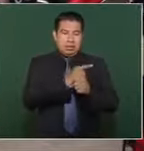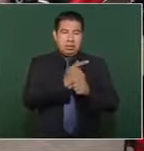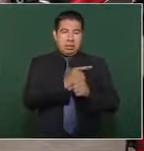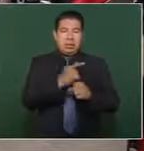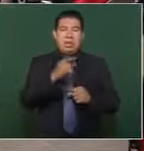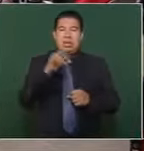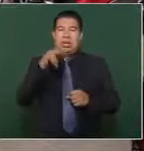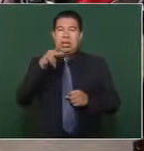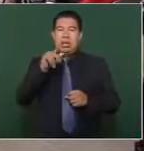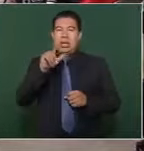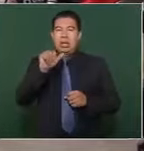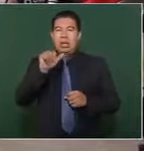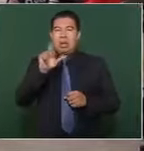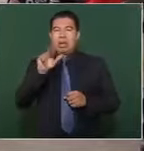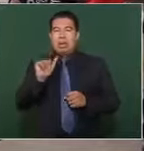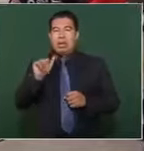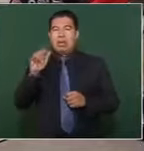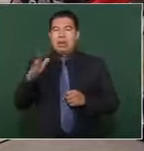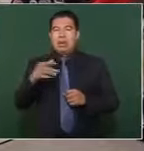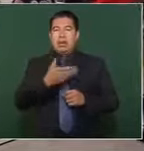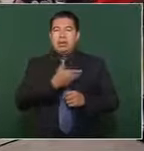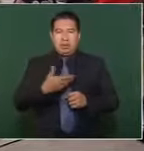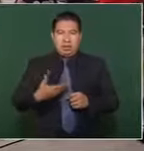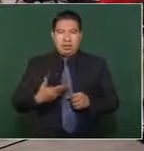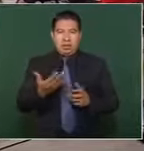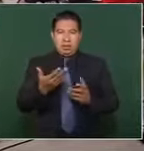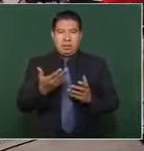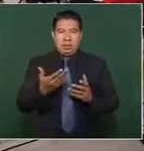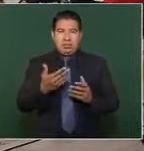municipal interinuestra.